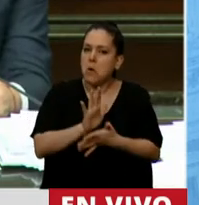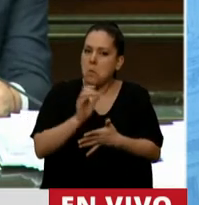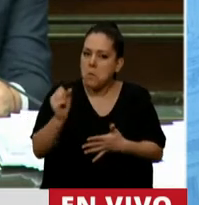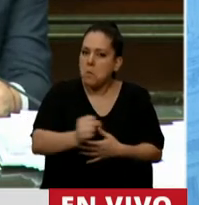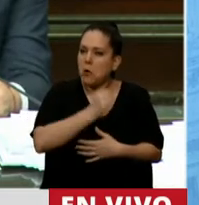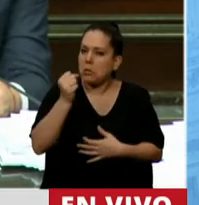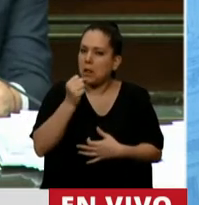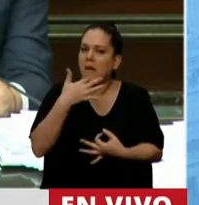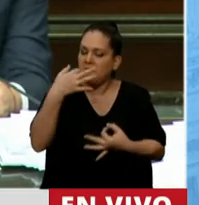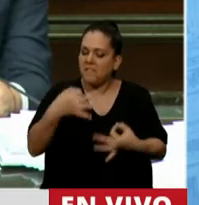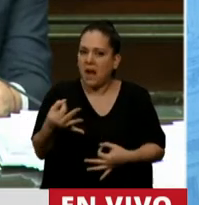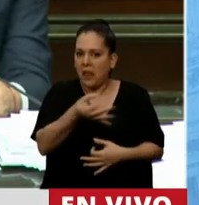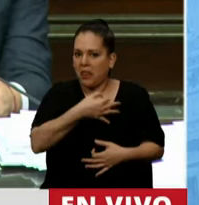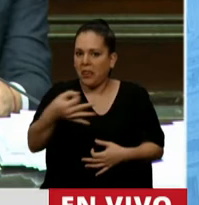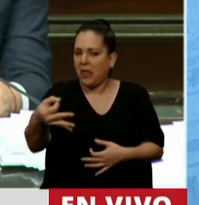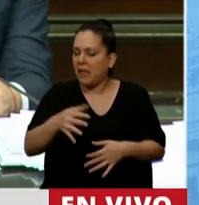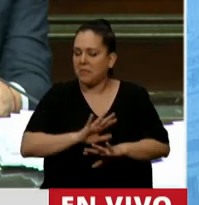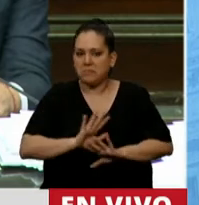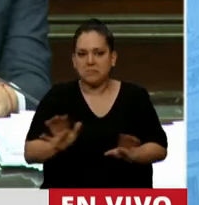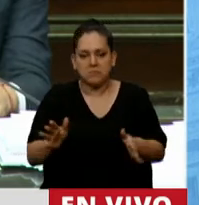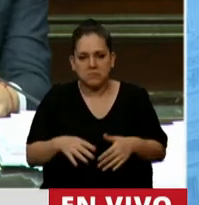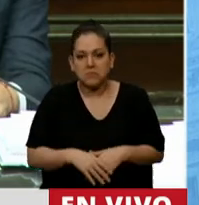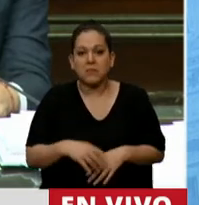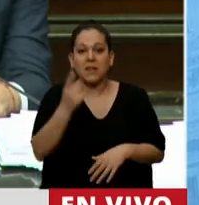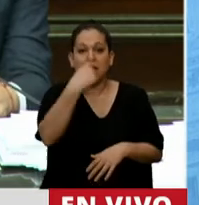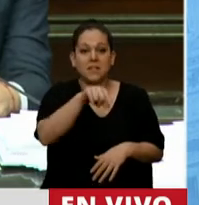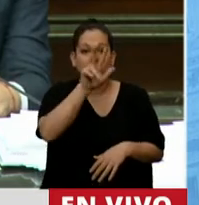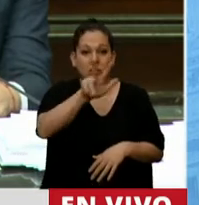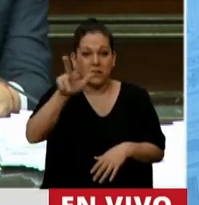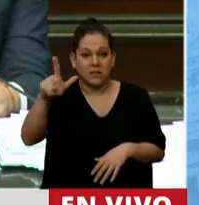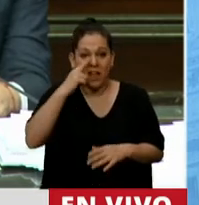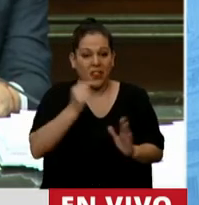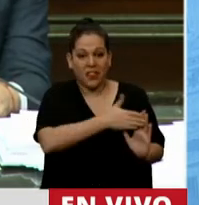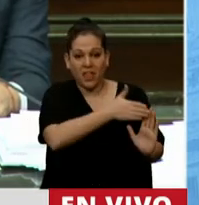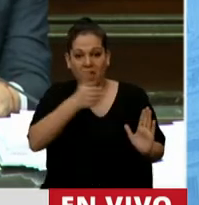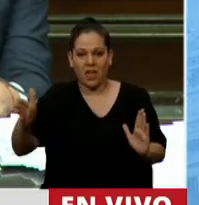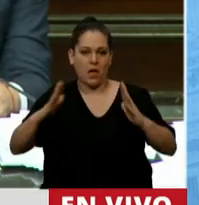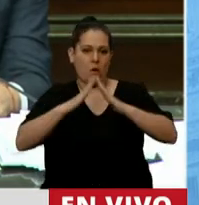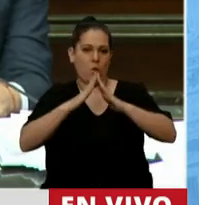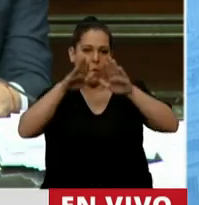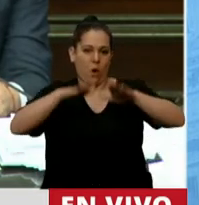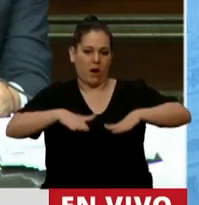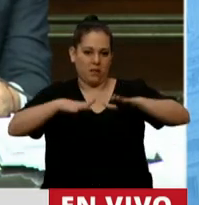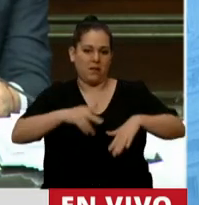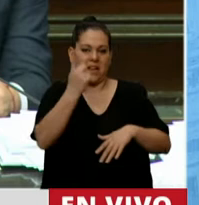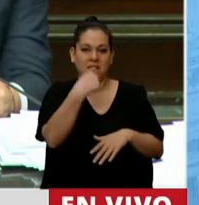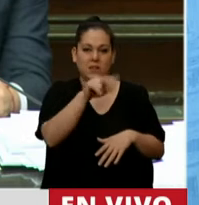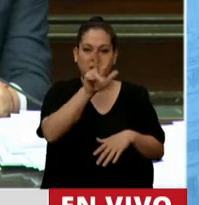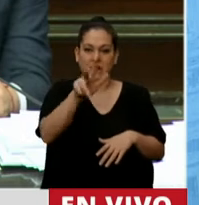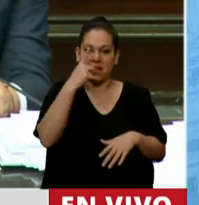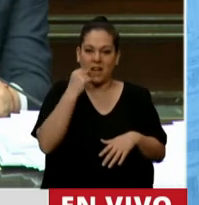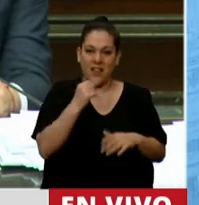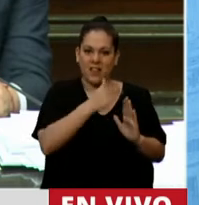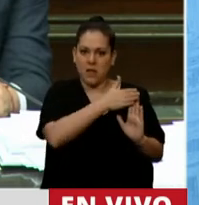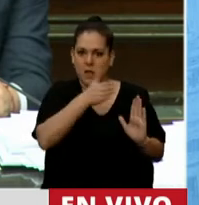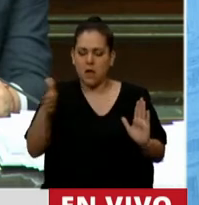Pero hoy tenemos que decir que transcurridos 133 días de la cuarentena, algunas cosas se van